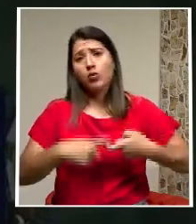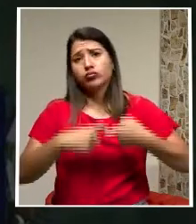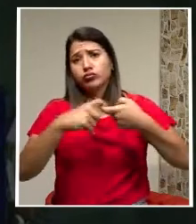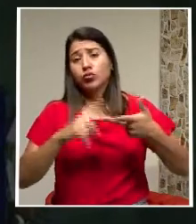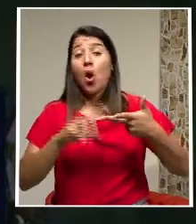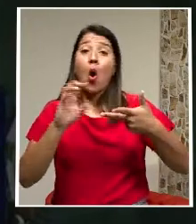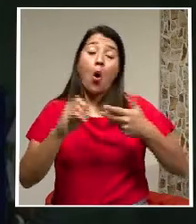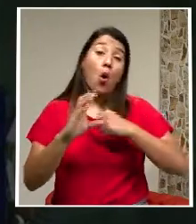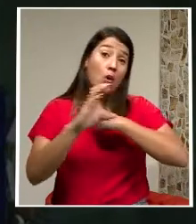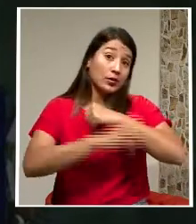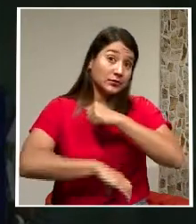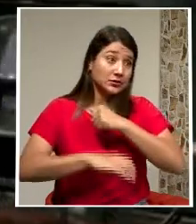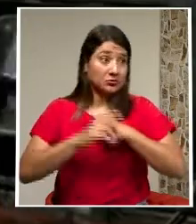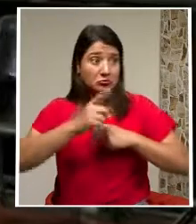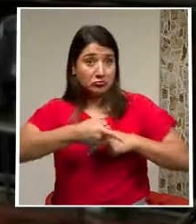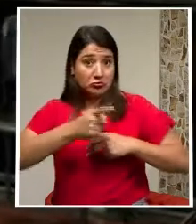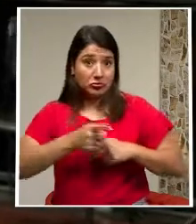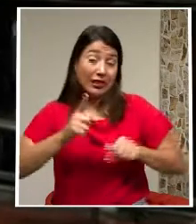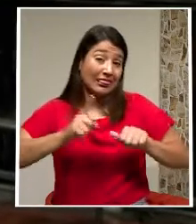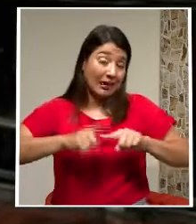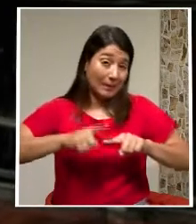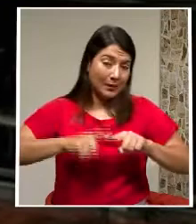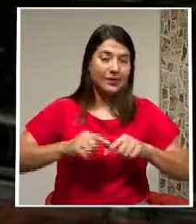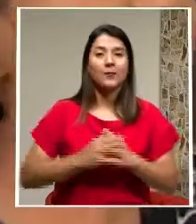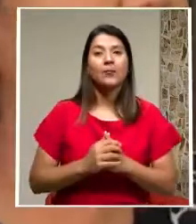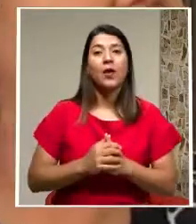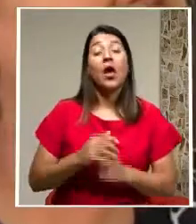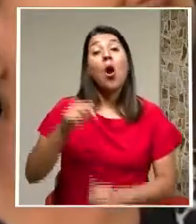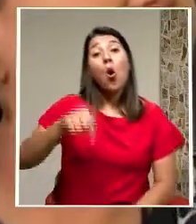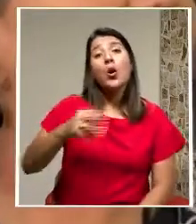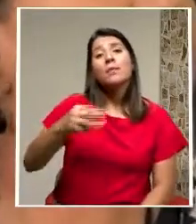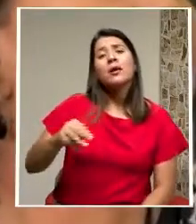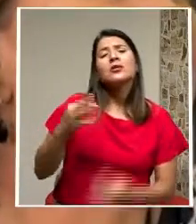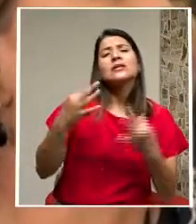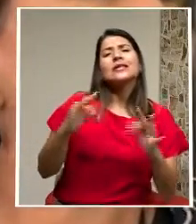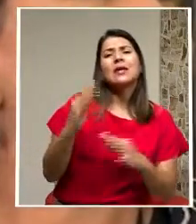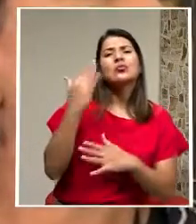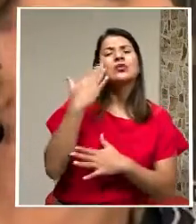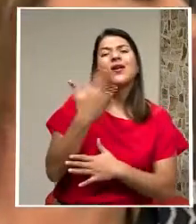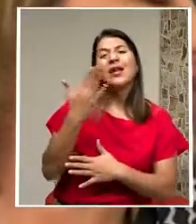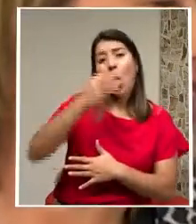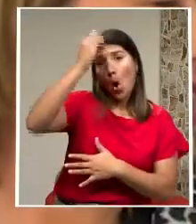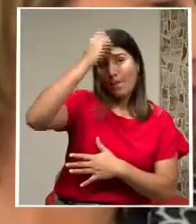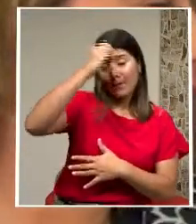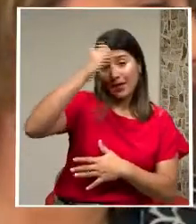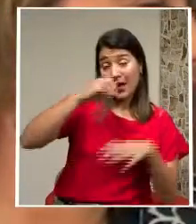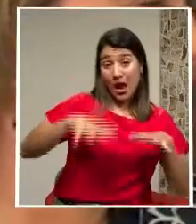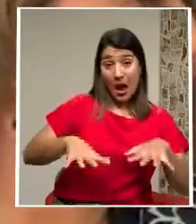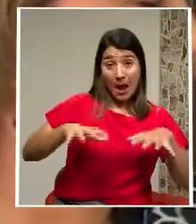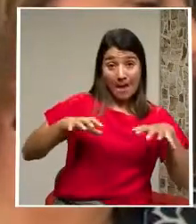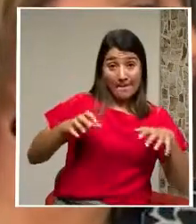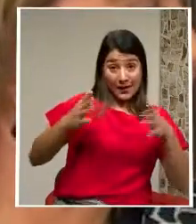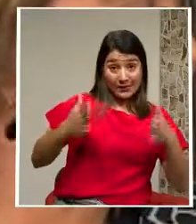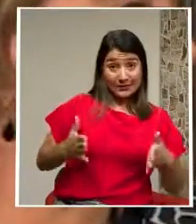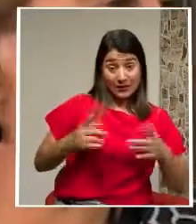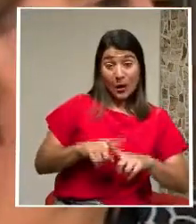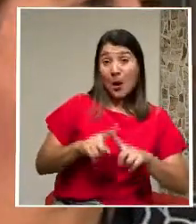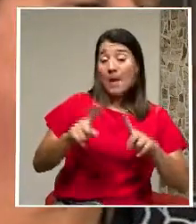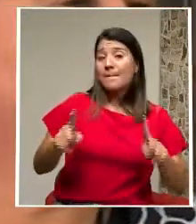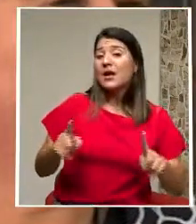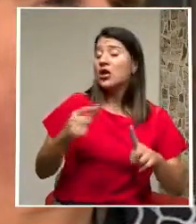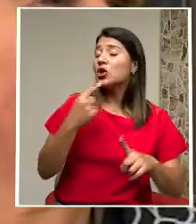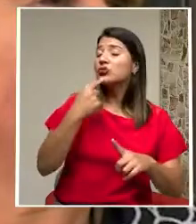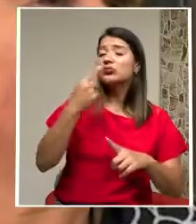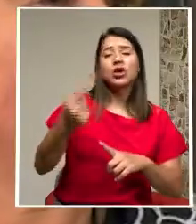amonestados según sea el caso este miércoles intentamos conocer la posición de la magistrada pero nos indicó que no se iba a